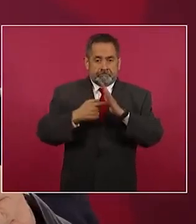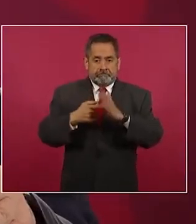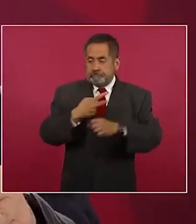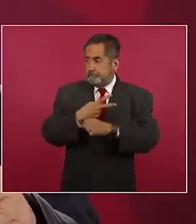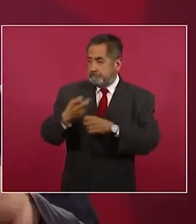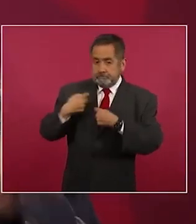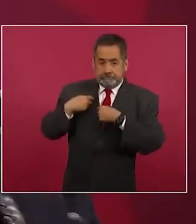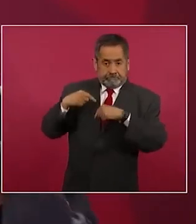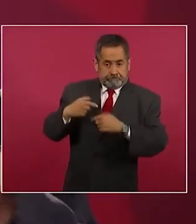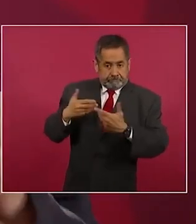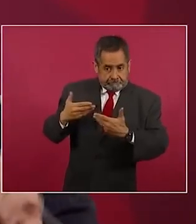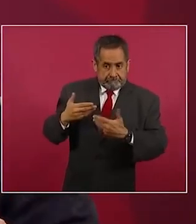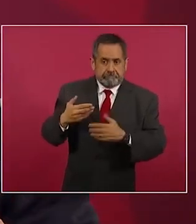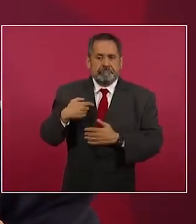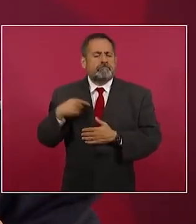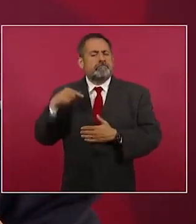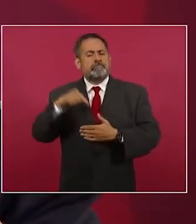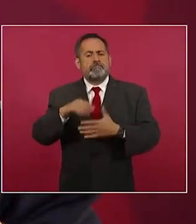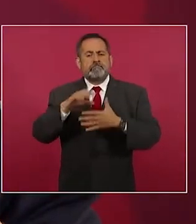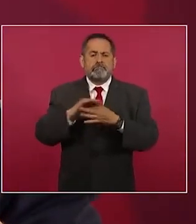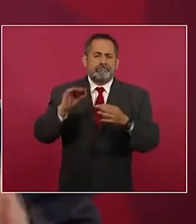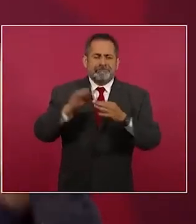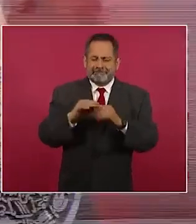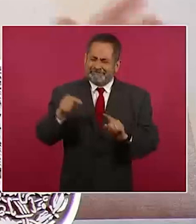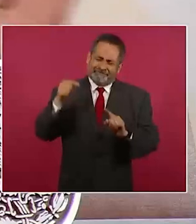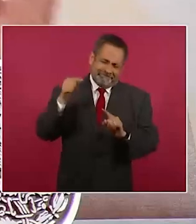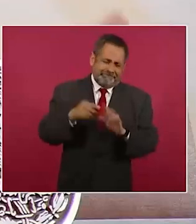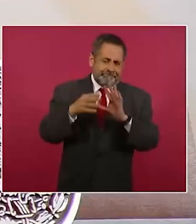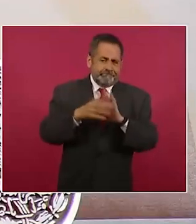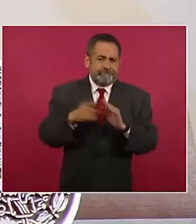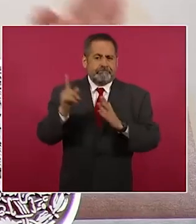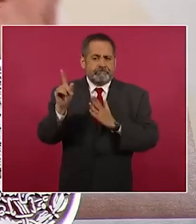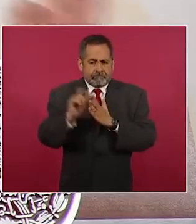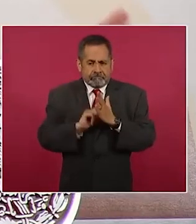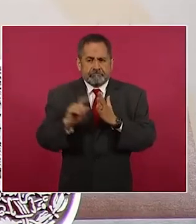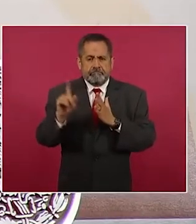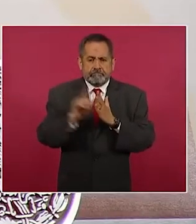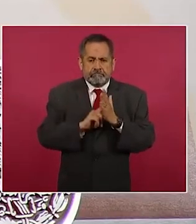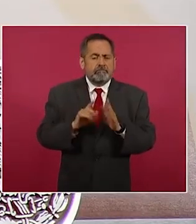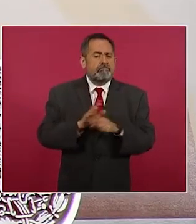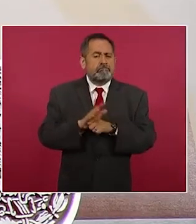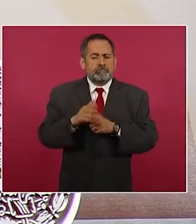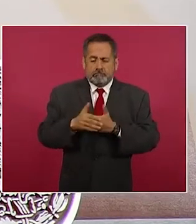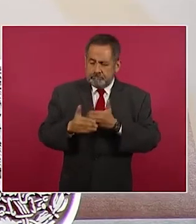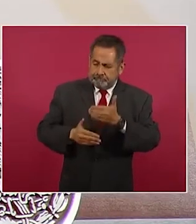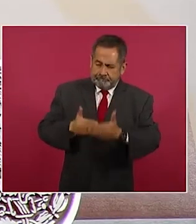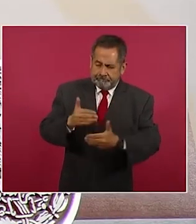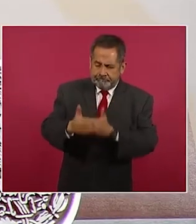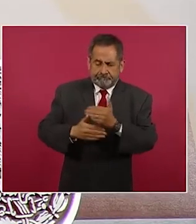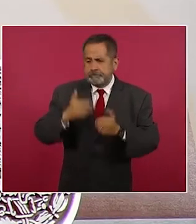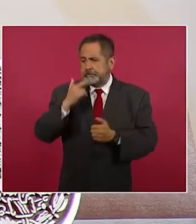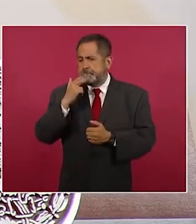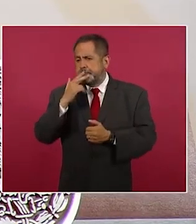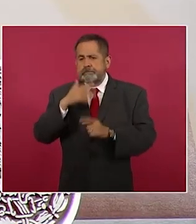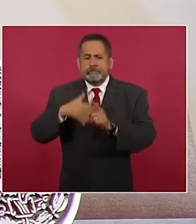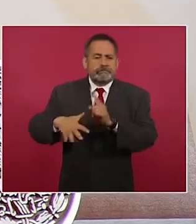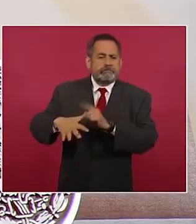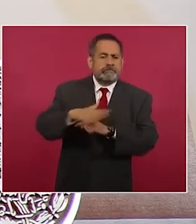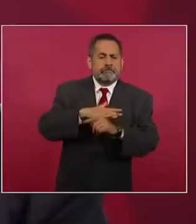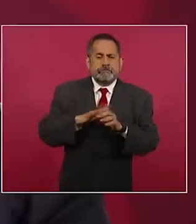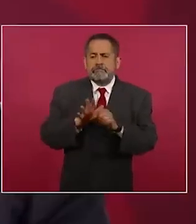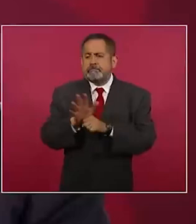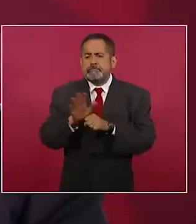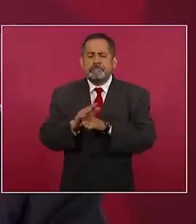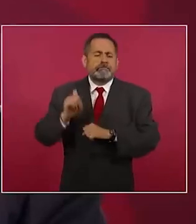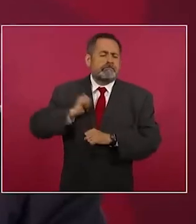invitarnos, hablaremos ya en lo particular, mes con mes, de los avances en el mejoramiento de nuestras